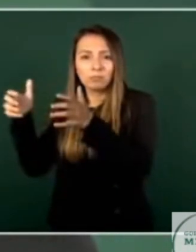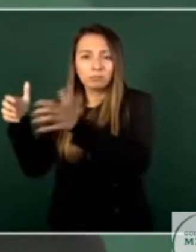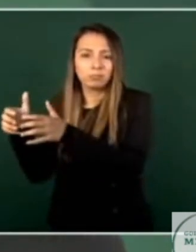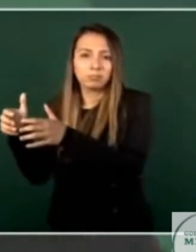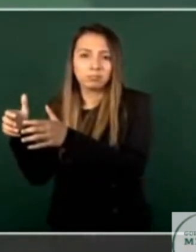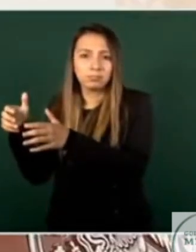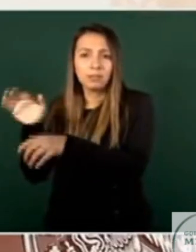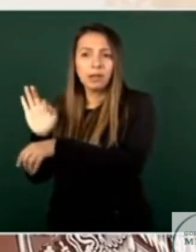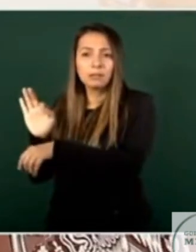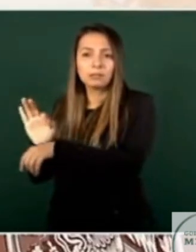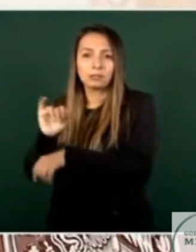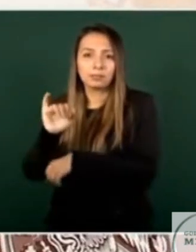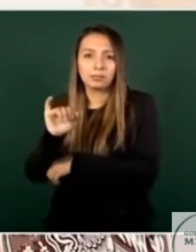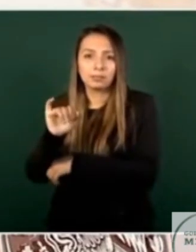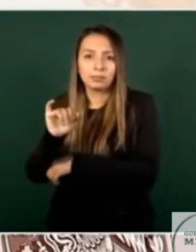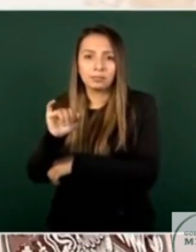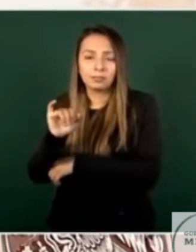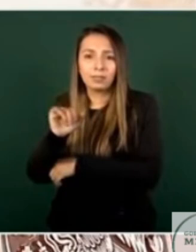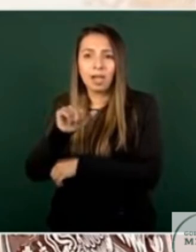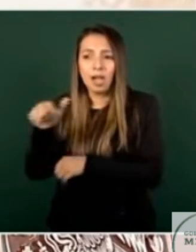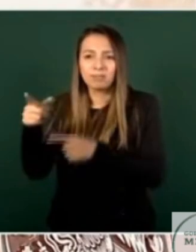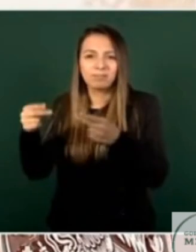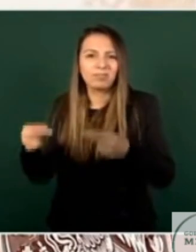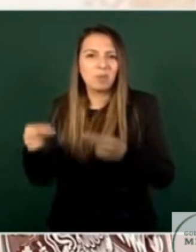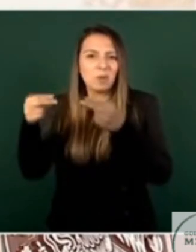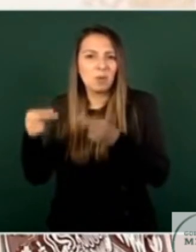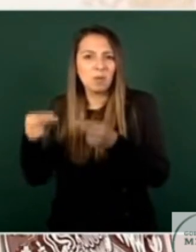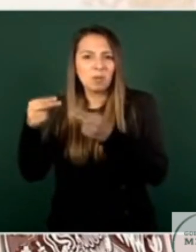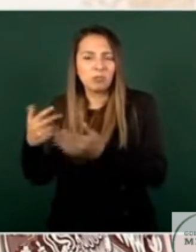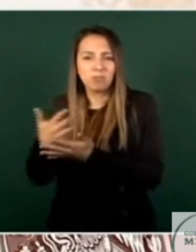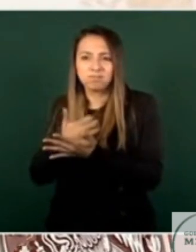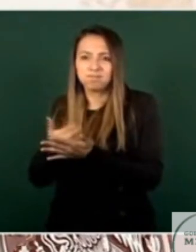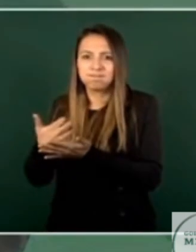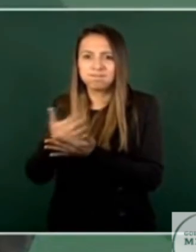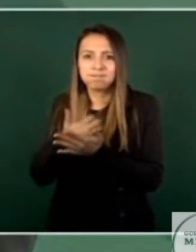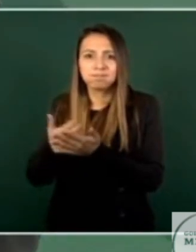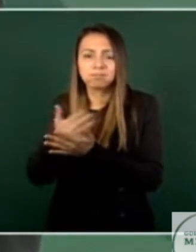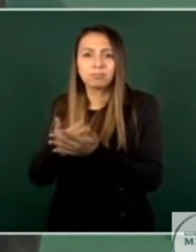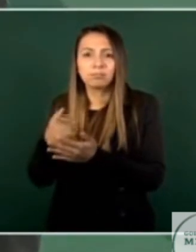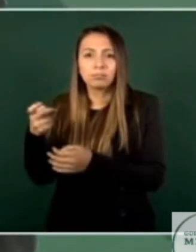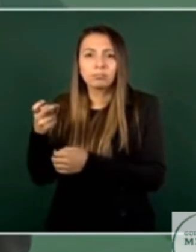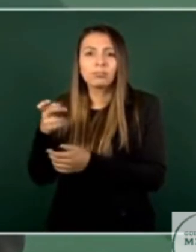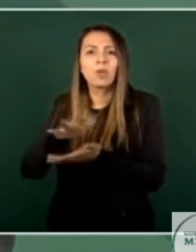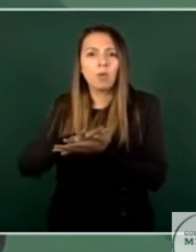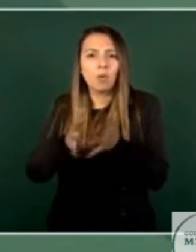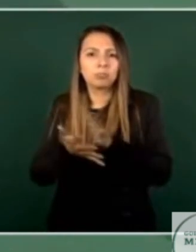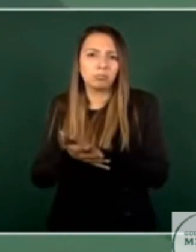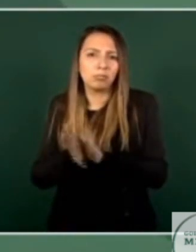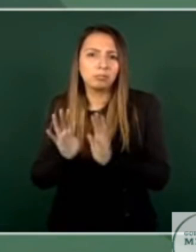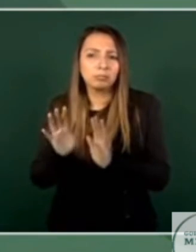a quienes hacen jugosos negocios al amparo del poder público a quienes se dedican a la corrupción